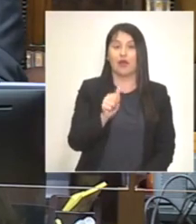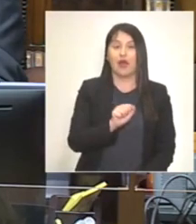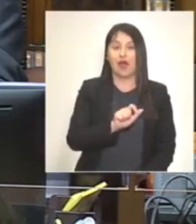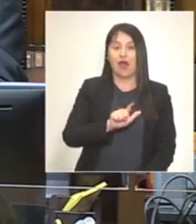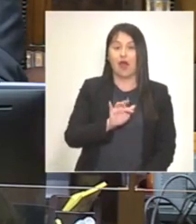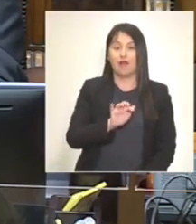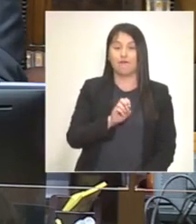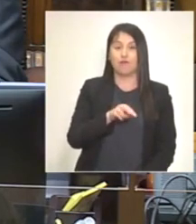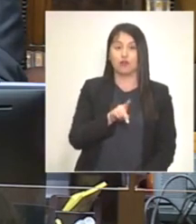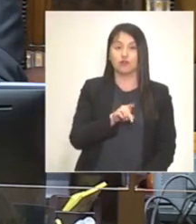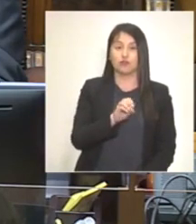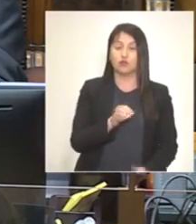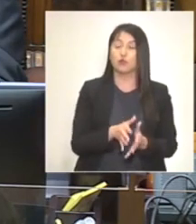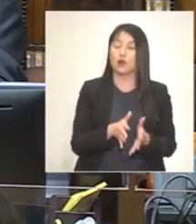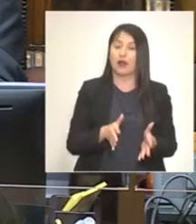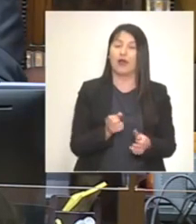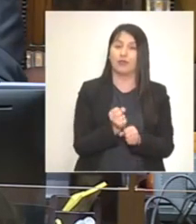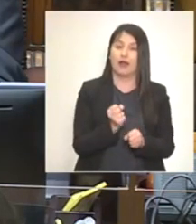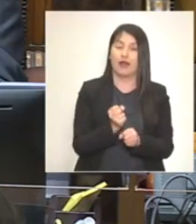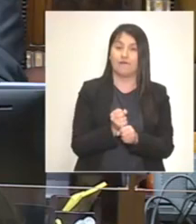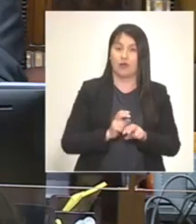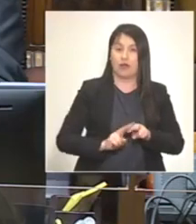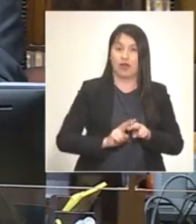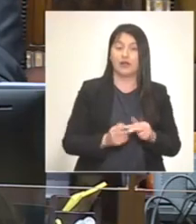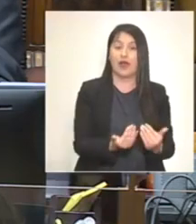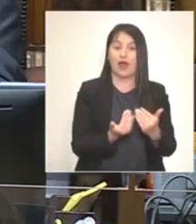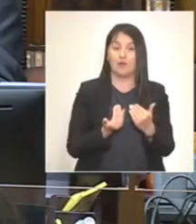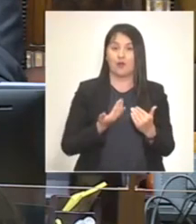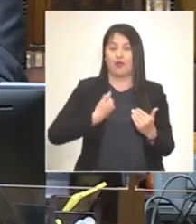por la valiosa labor que realizan y el apoyo permanente a nuestra corporación.